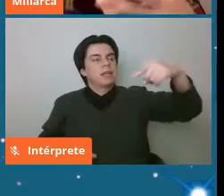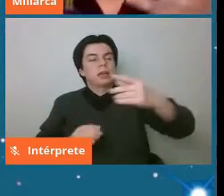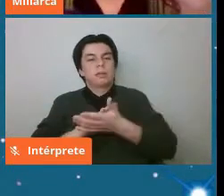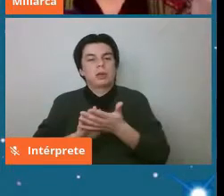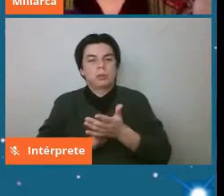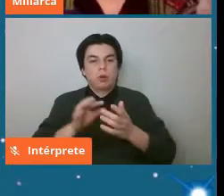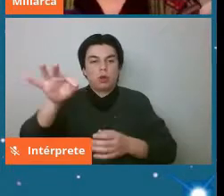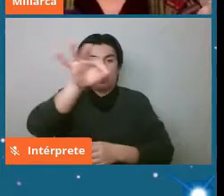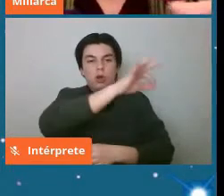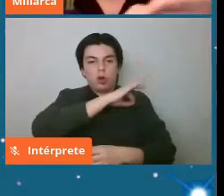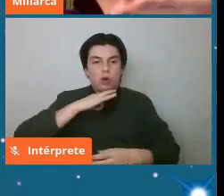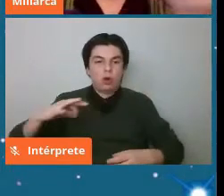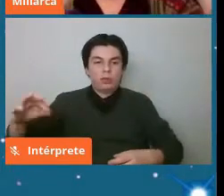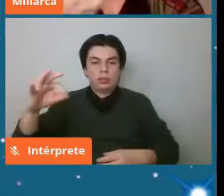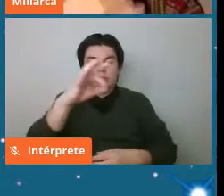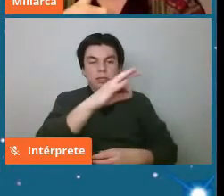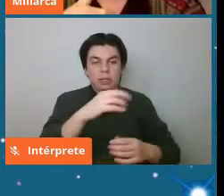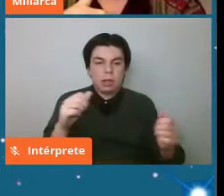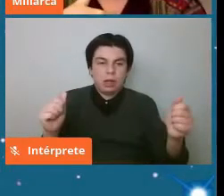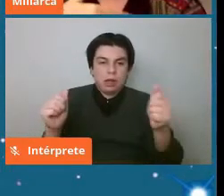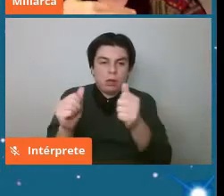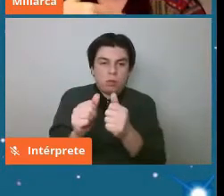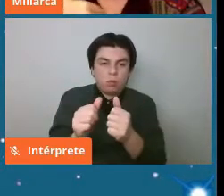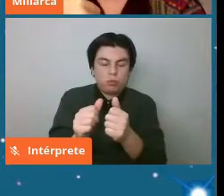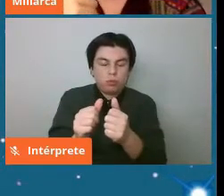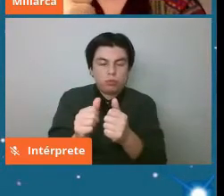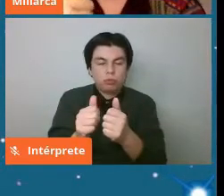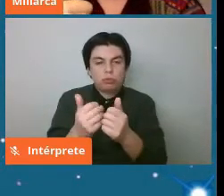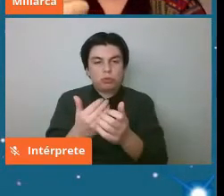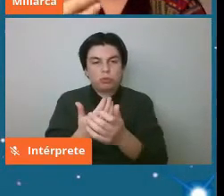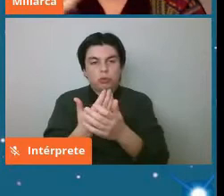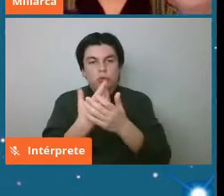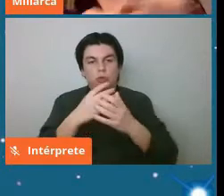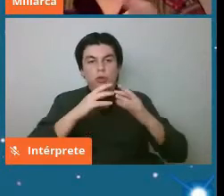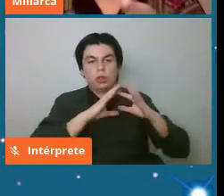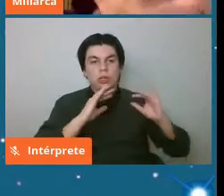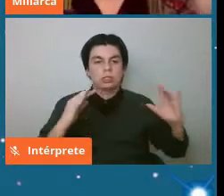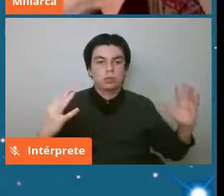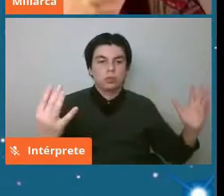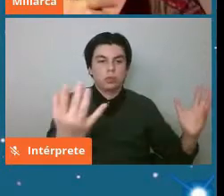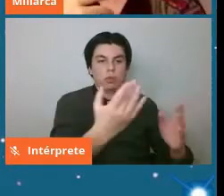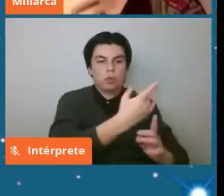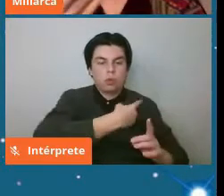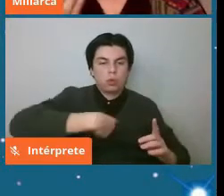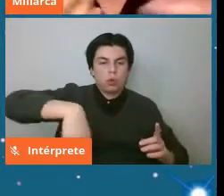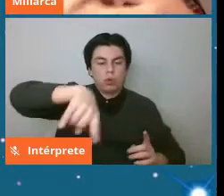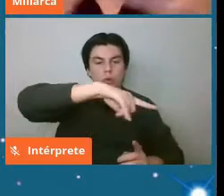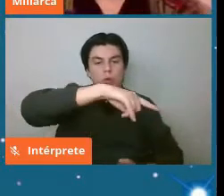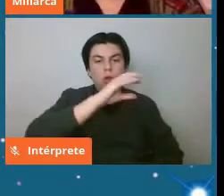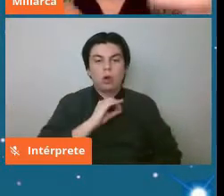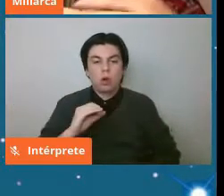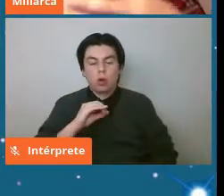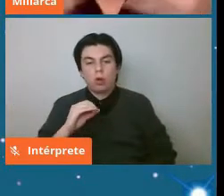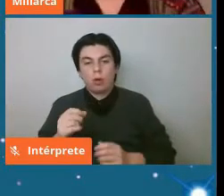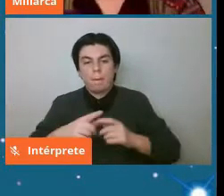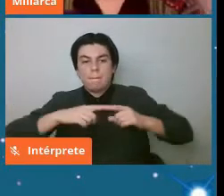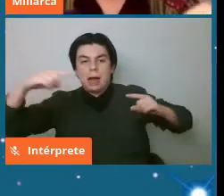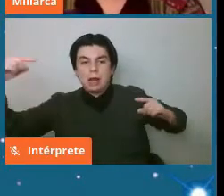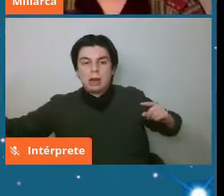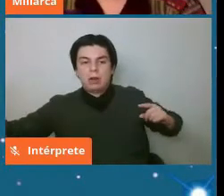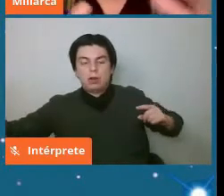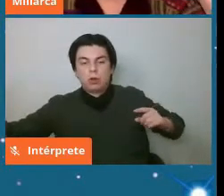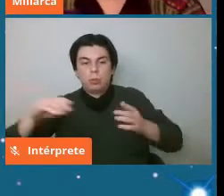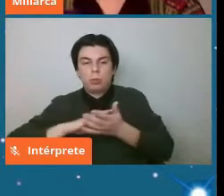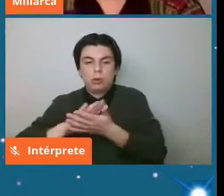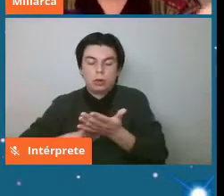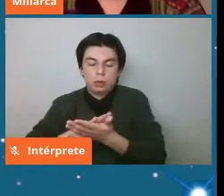es asociada a una órbita del cinturón de asteroide si es de una órbita más lejana que podría